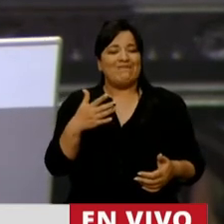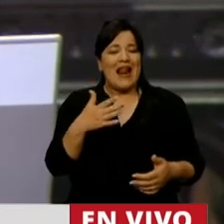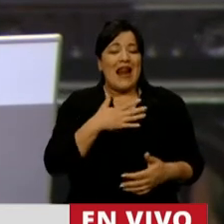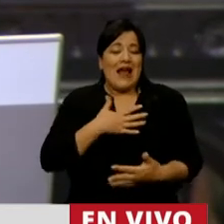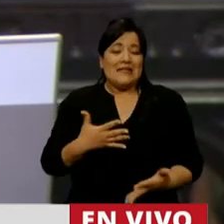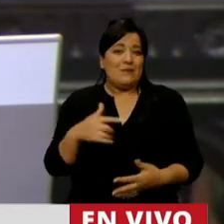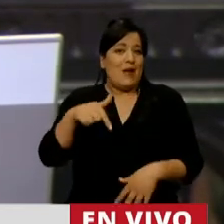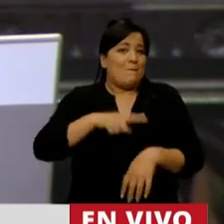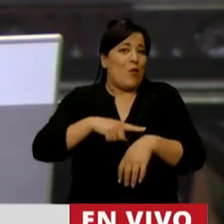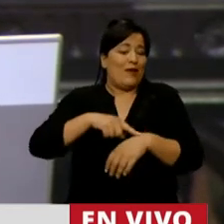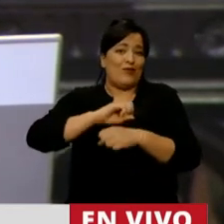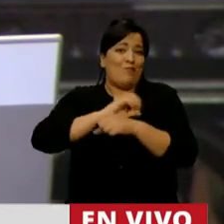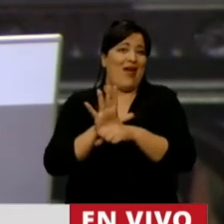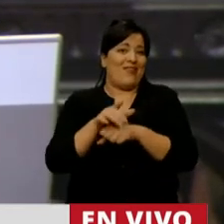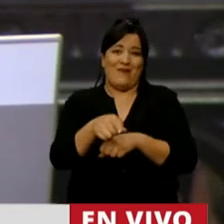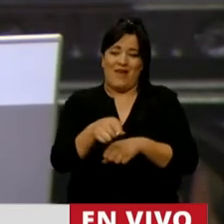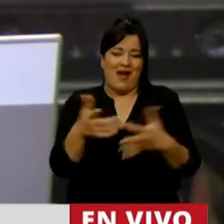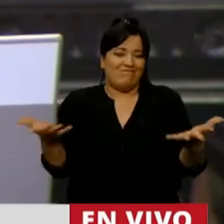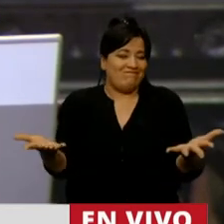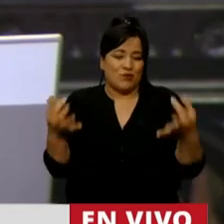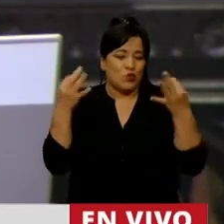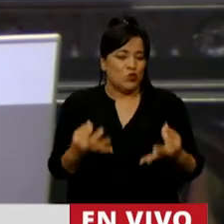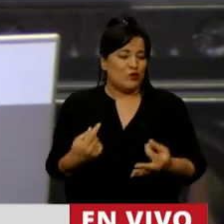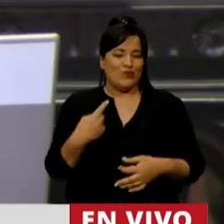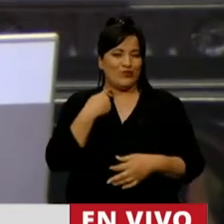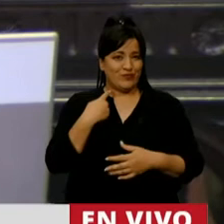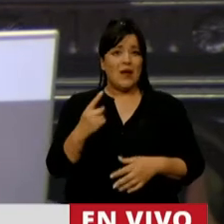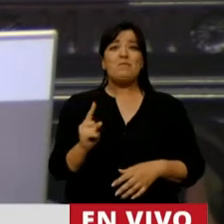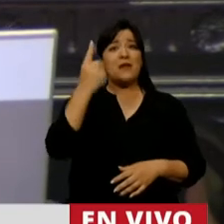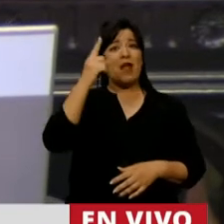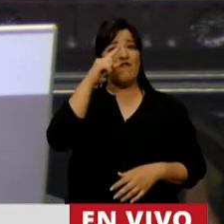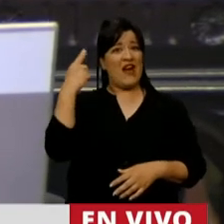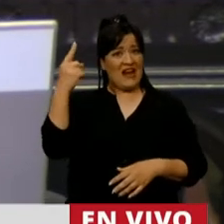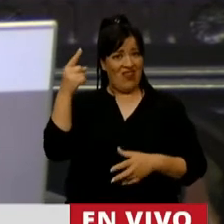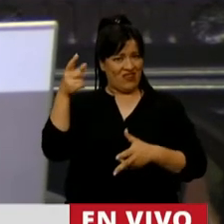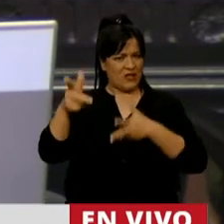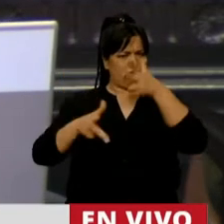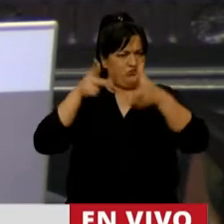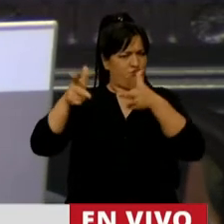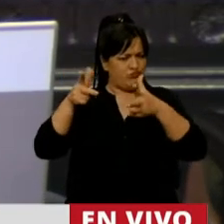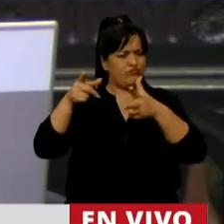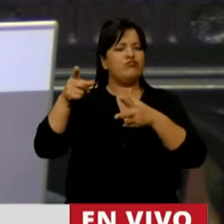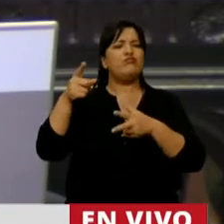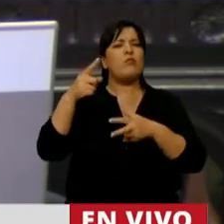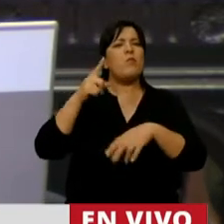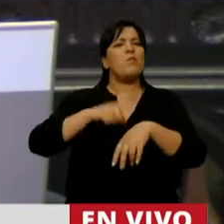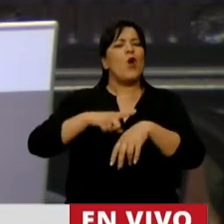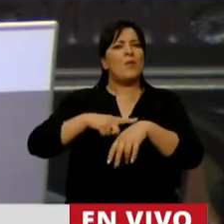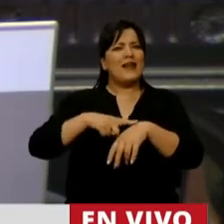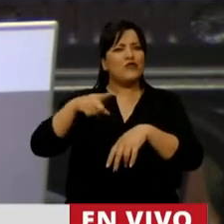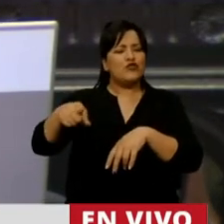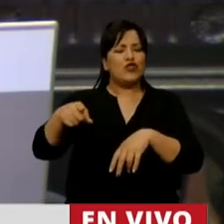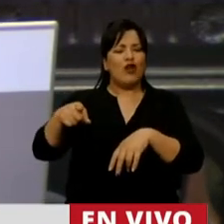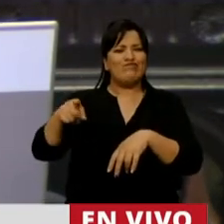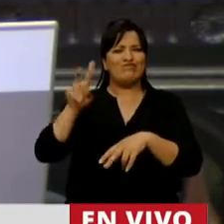pandemia y lo primero que remarcó el Presidente Alberto Fernández cuando se encontró con esta